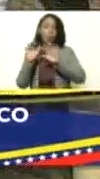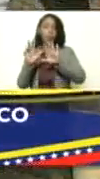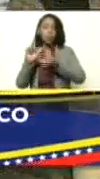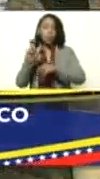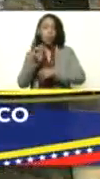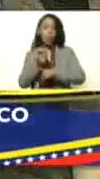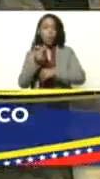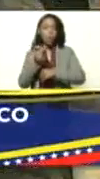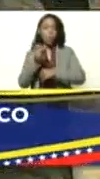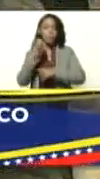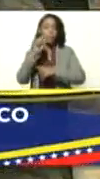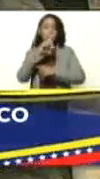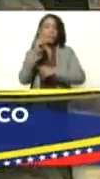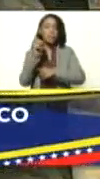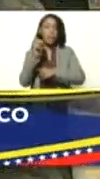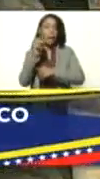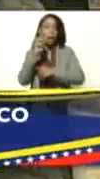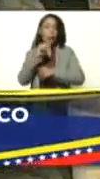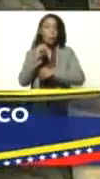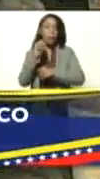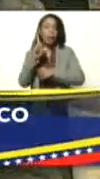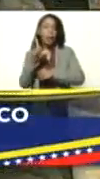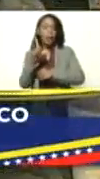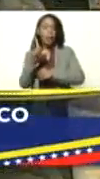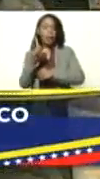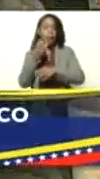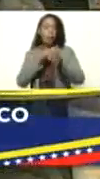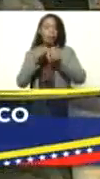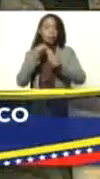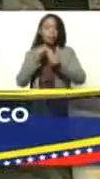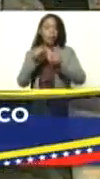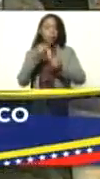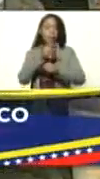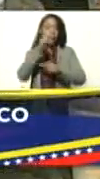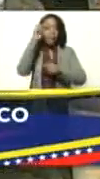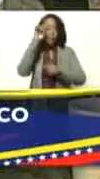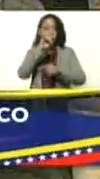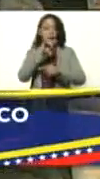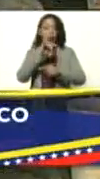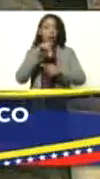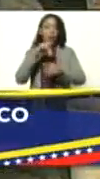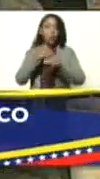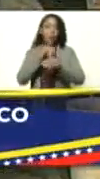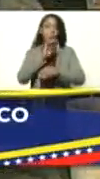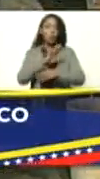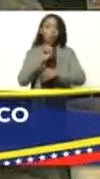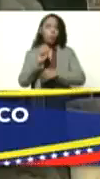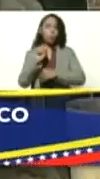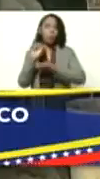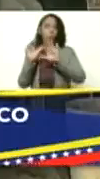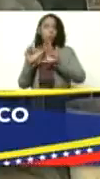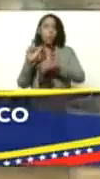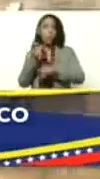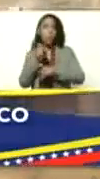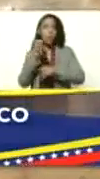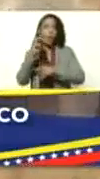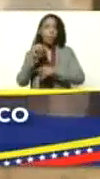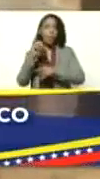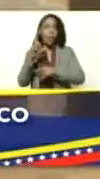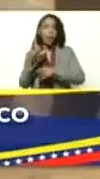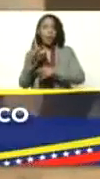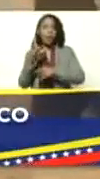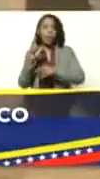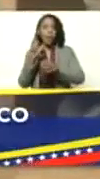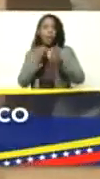de leche, el contenido de lactosa. En el caso de la vaca, es 4.8 gramos por cada 100 ml de leche. Esto